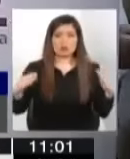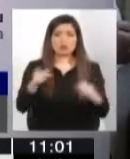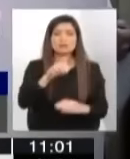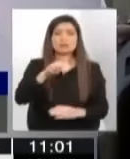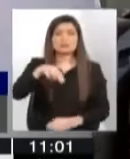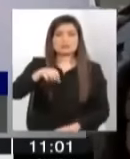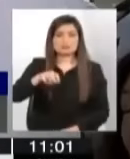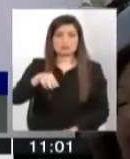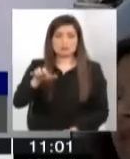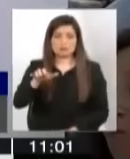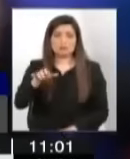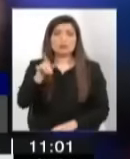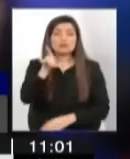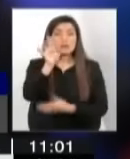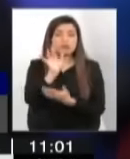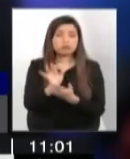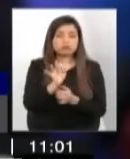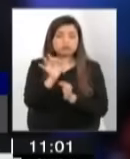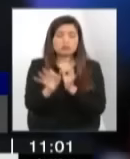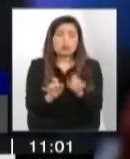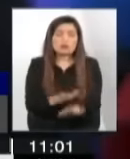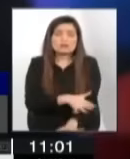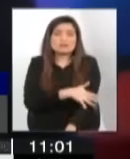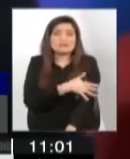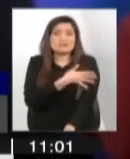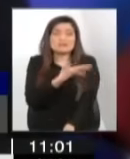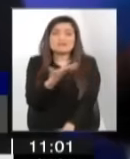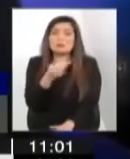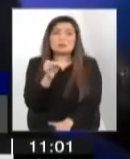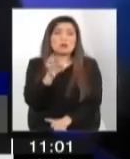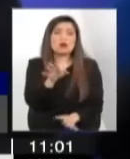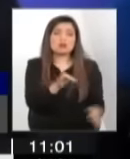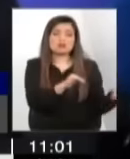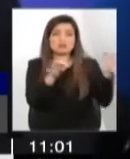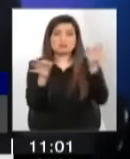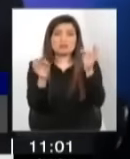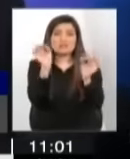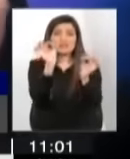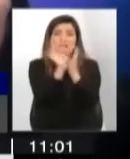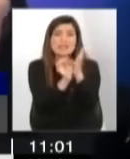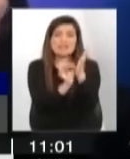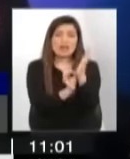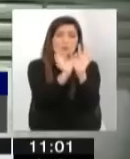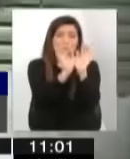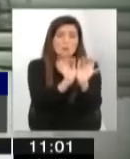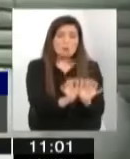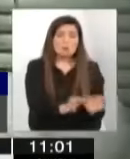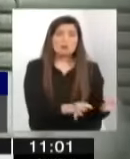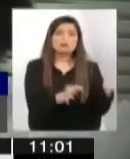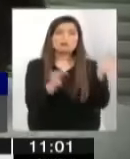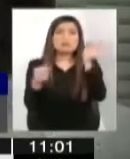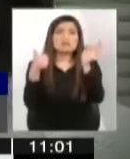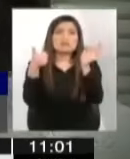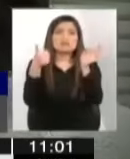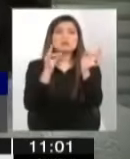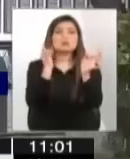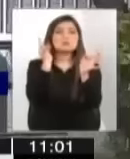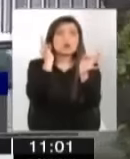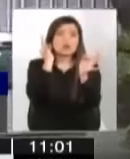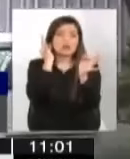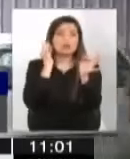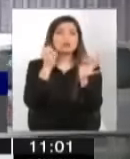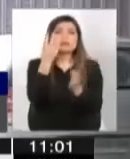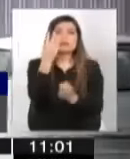Si esta descripción es conmovedora, más aún lo fue el informe detallado de la directora del Sename, Solange Huerta, que en el 3 de octubre pasado